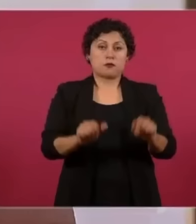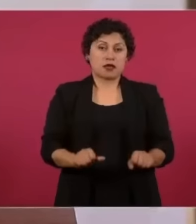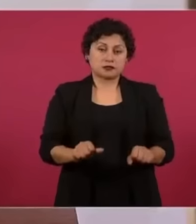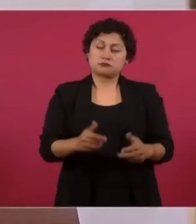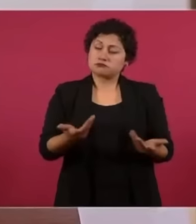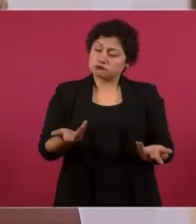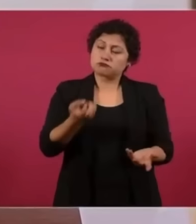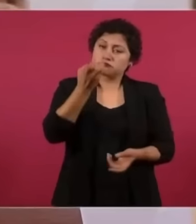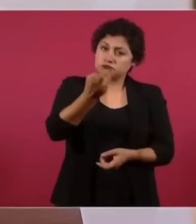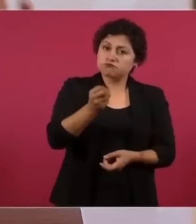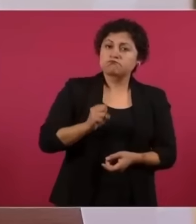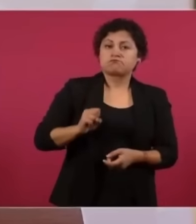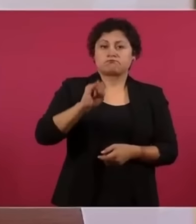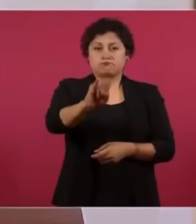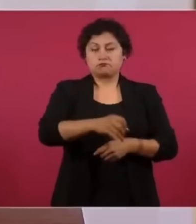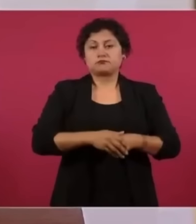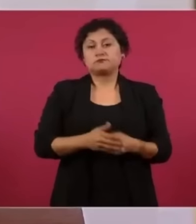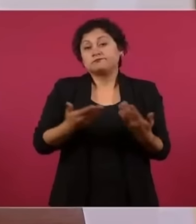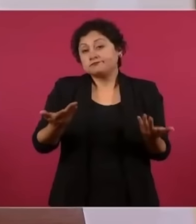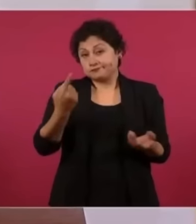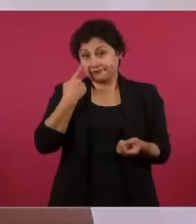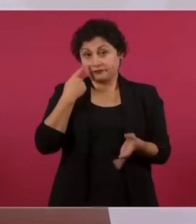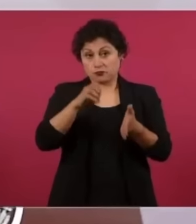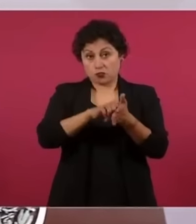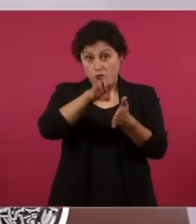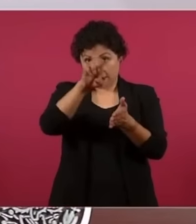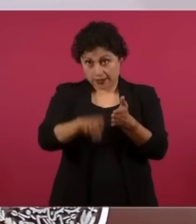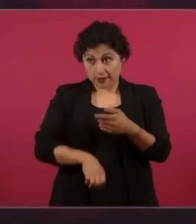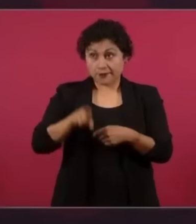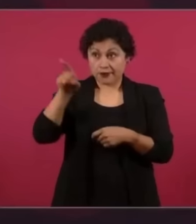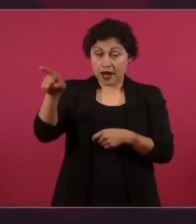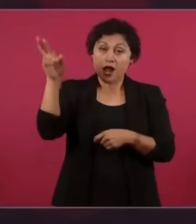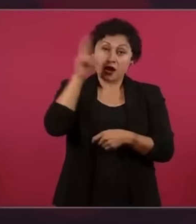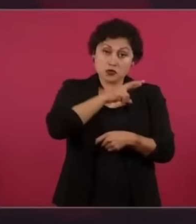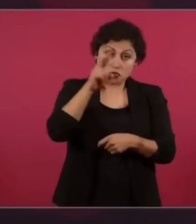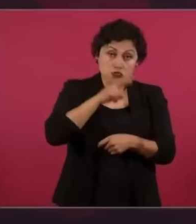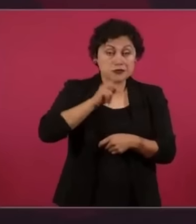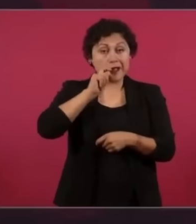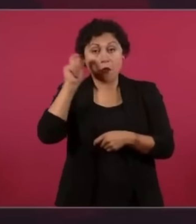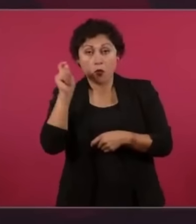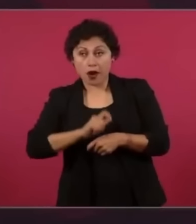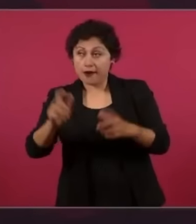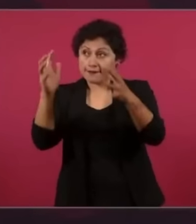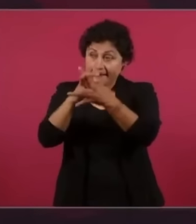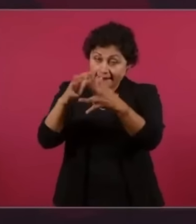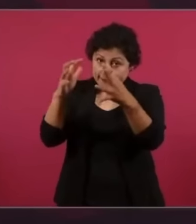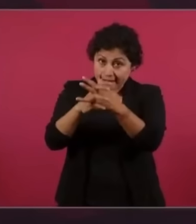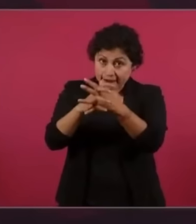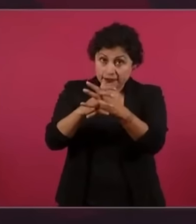Y lo que hemos propuesto en el caso de la guerra de Rusia y Ucrania es